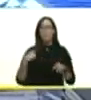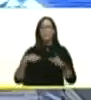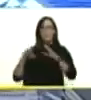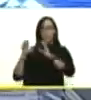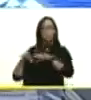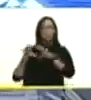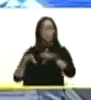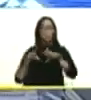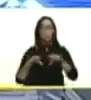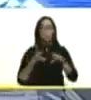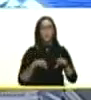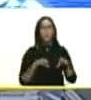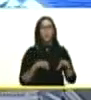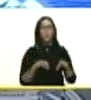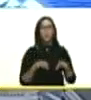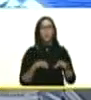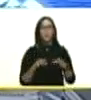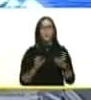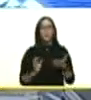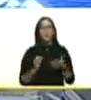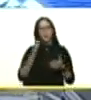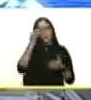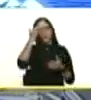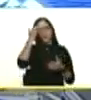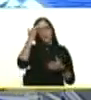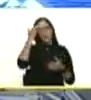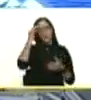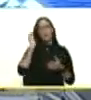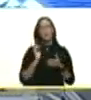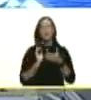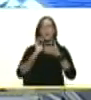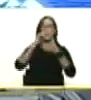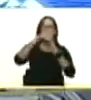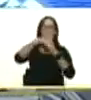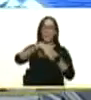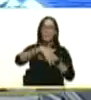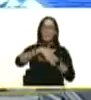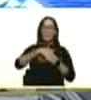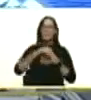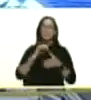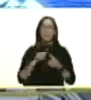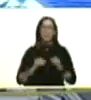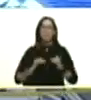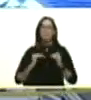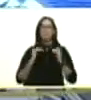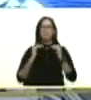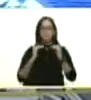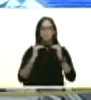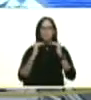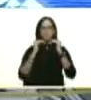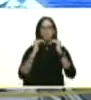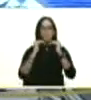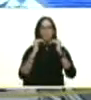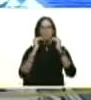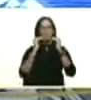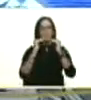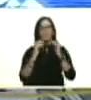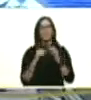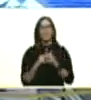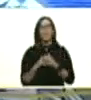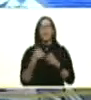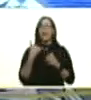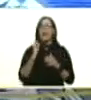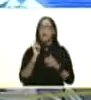y los embalses han estado llenos hay una amenaza con este